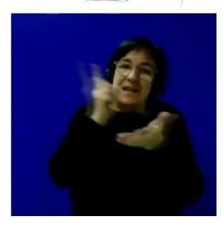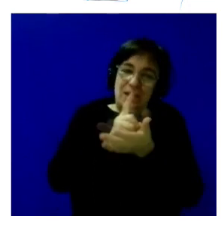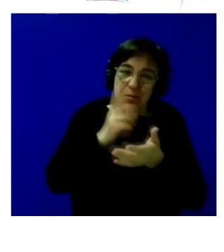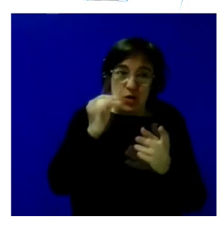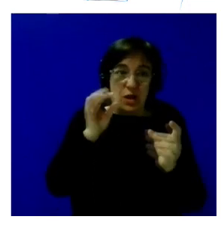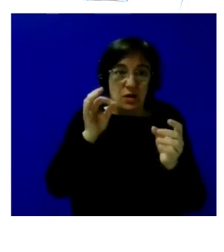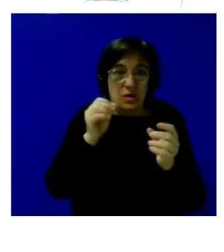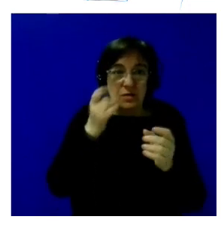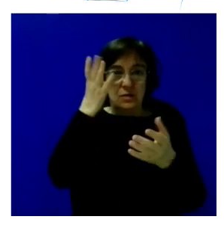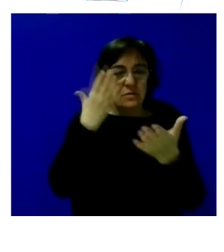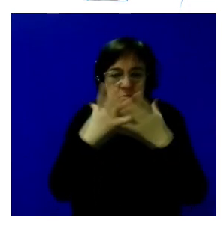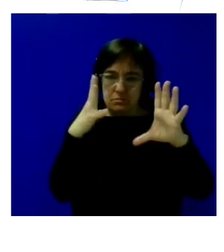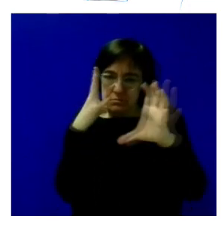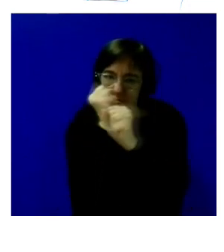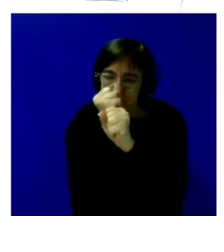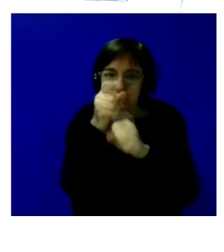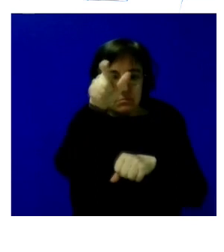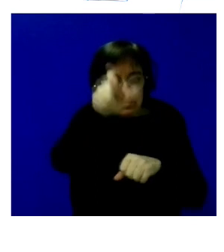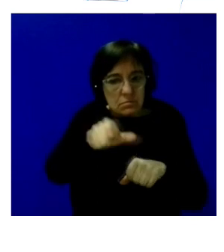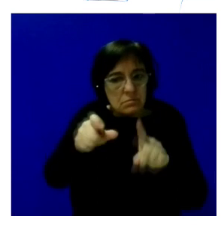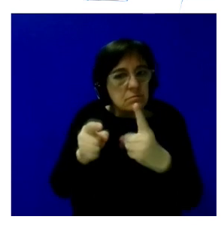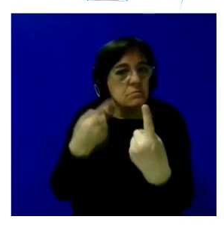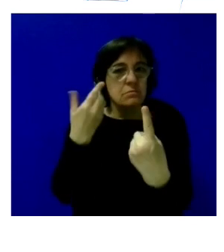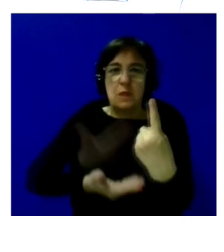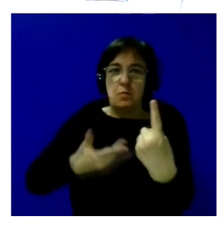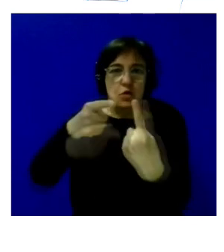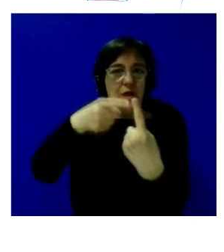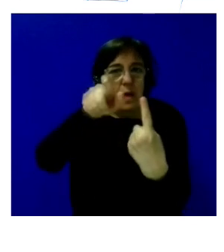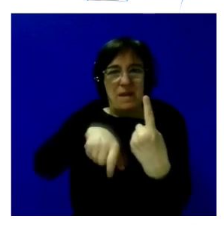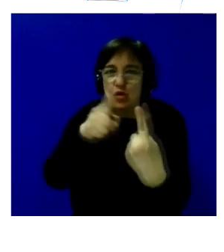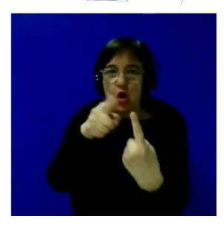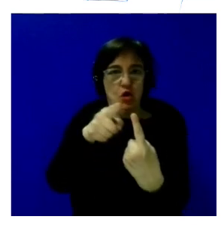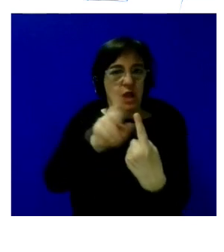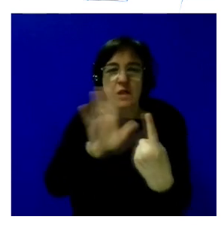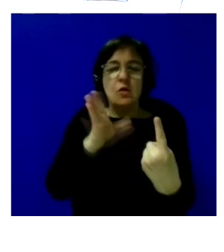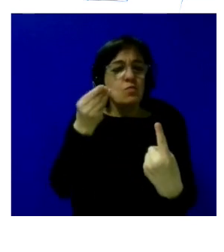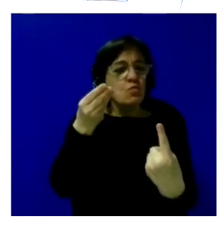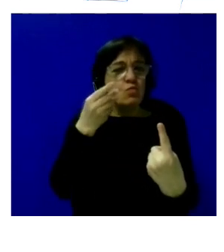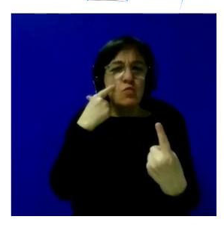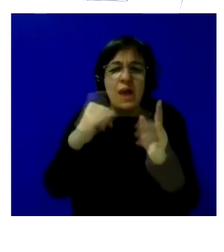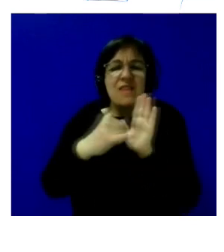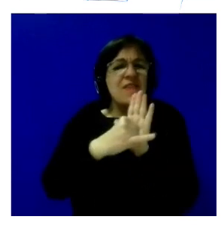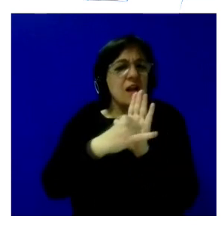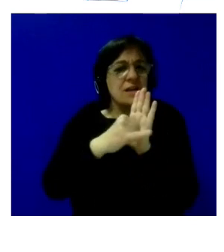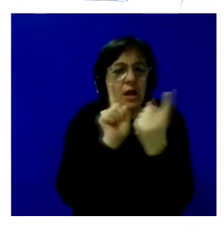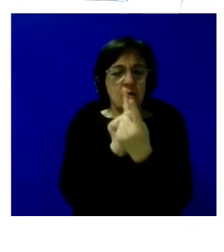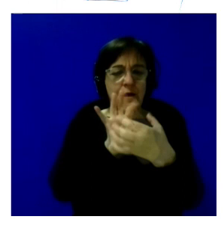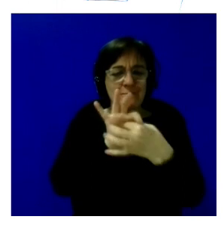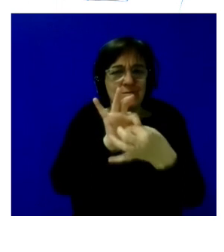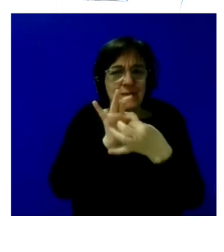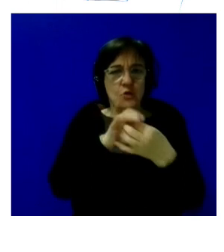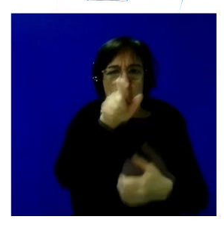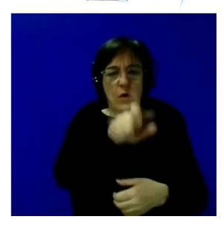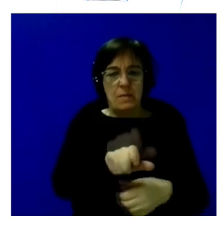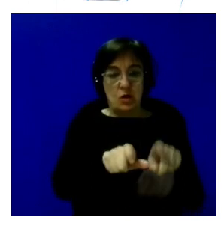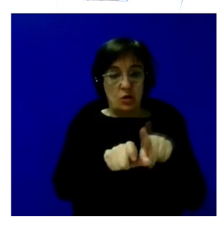Pues básicamente la focalización en los intereses de la persona pero una focalización muy intensa muy próxima un vínculo con la persona